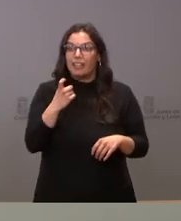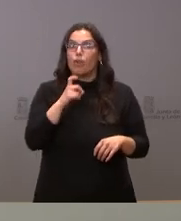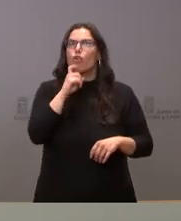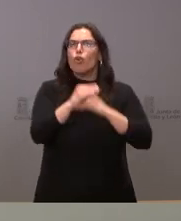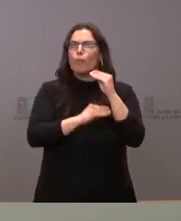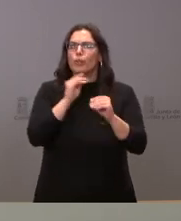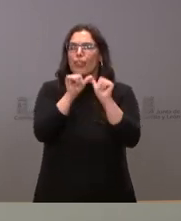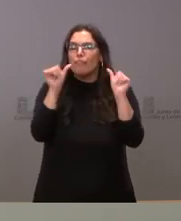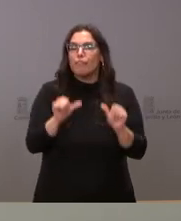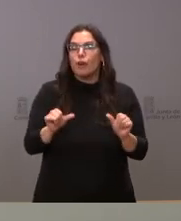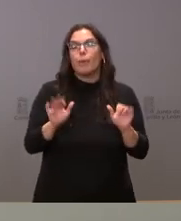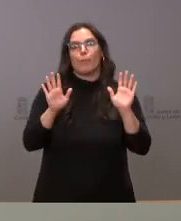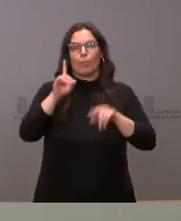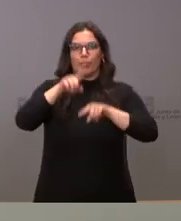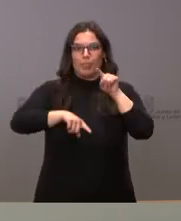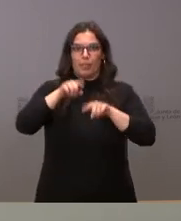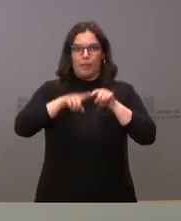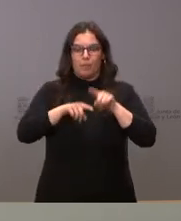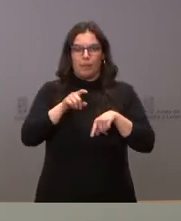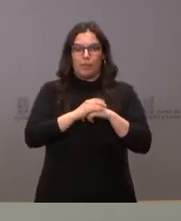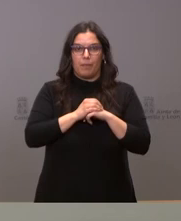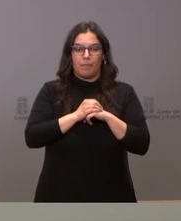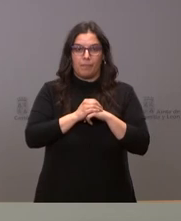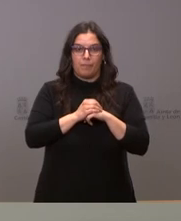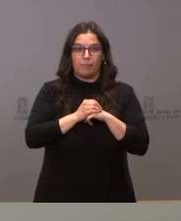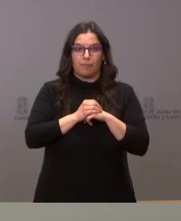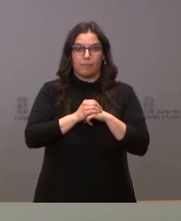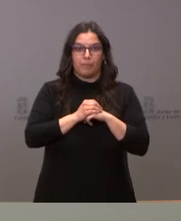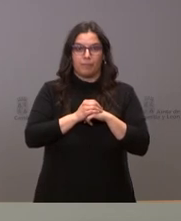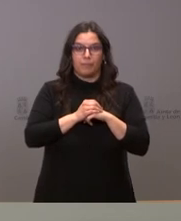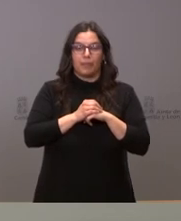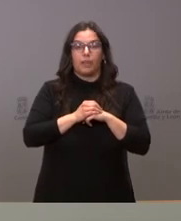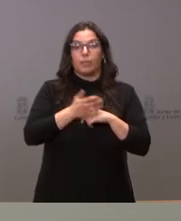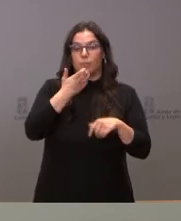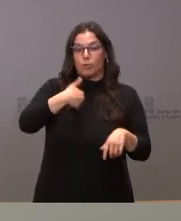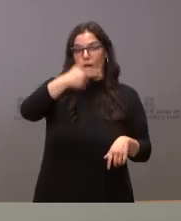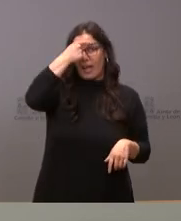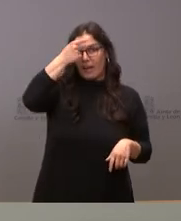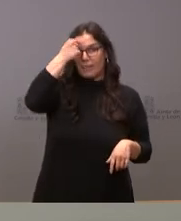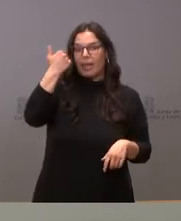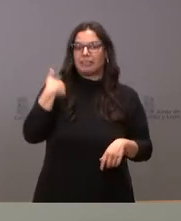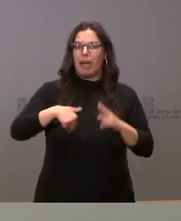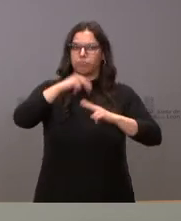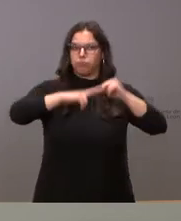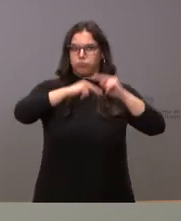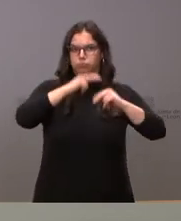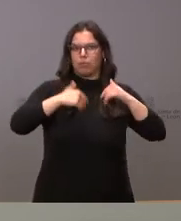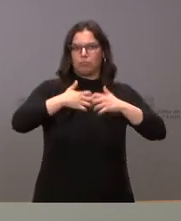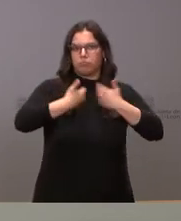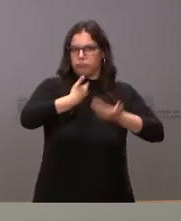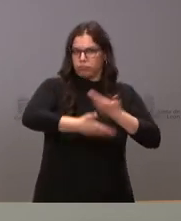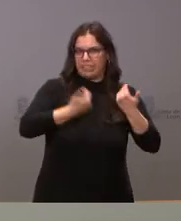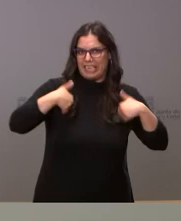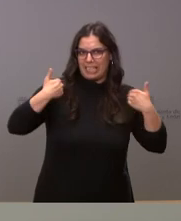creo que a partir de entonces ya se van limitando el número de provincias en Ávila ya las obras están en marcha como usted conoce